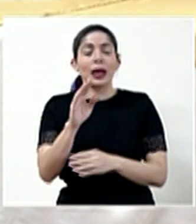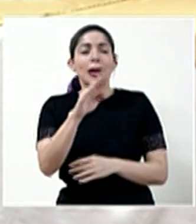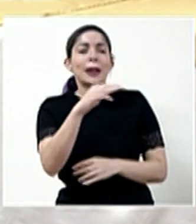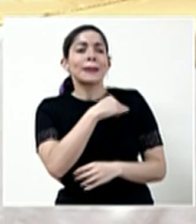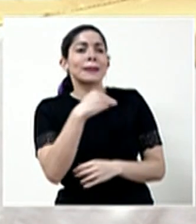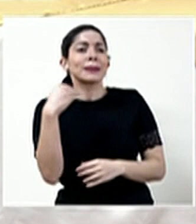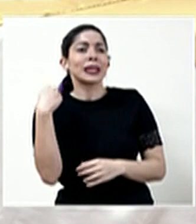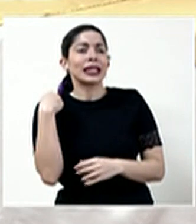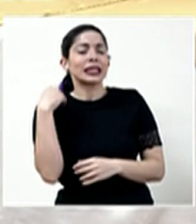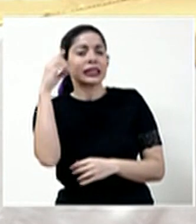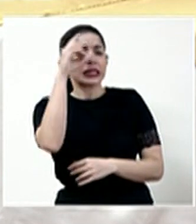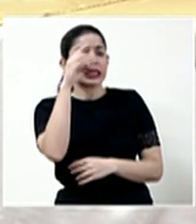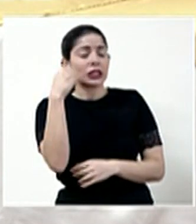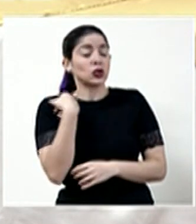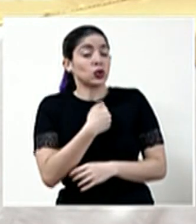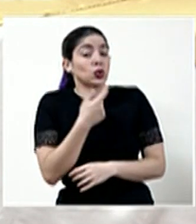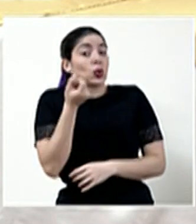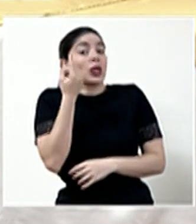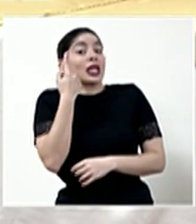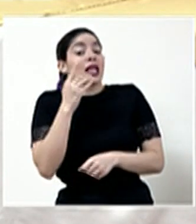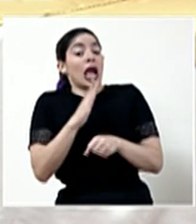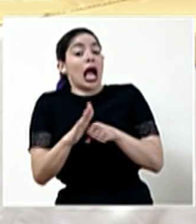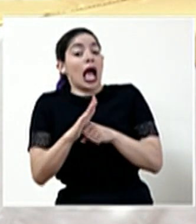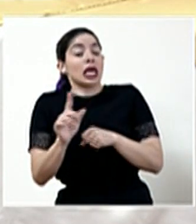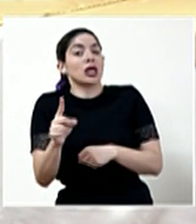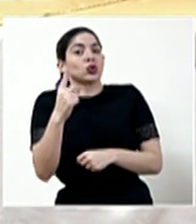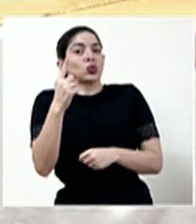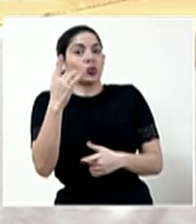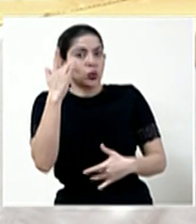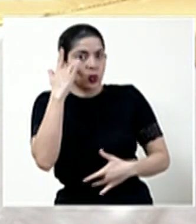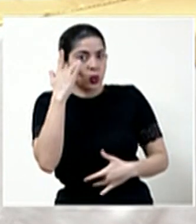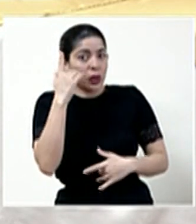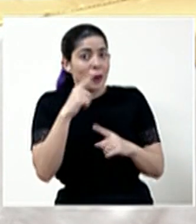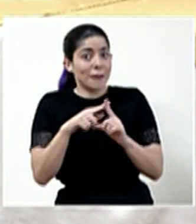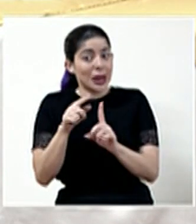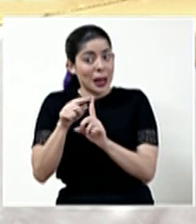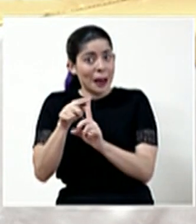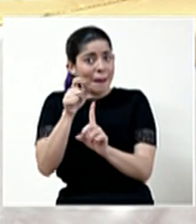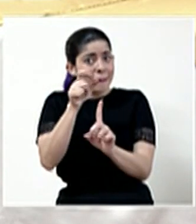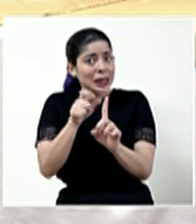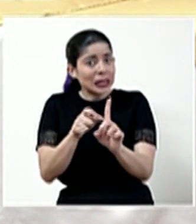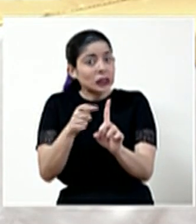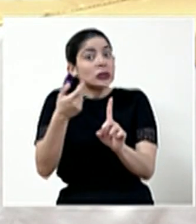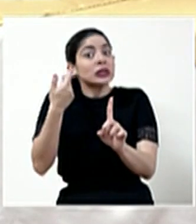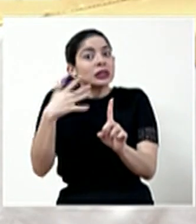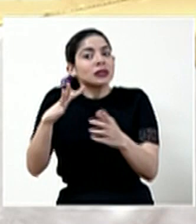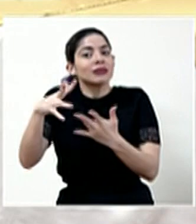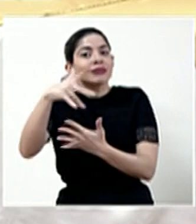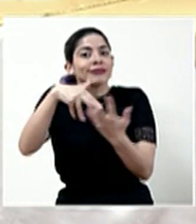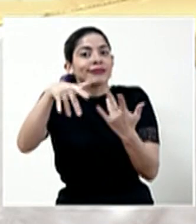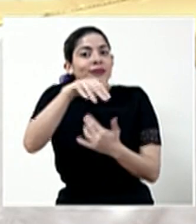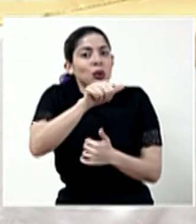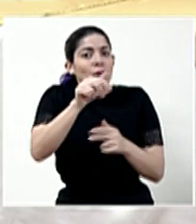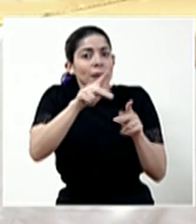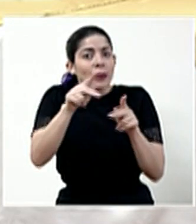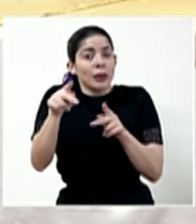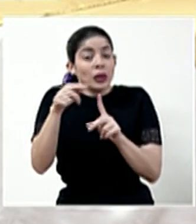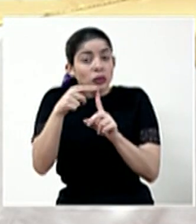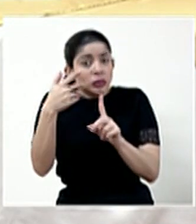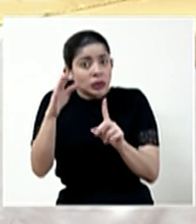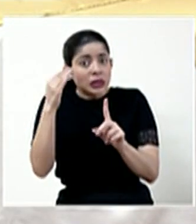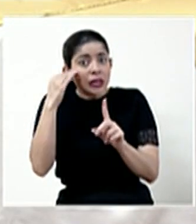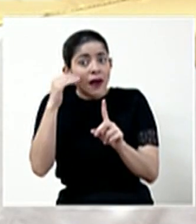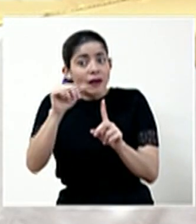Salas. Entendemos que solo tenemos en Cañas un caso, pero esta persona obviamente estuvo con más personas. ¿Se tienen a